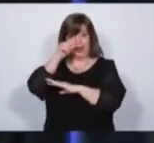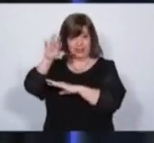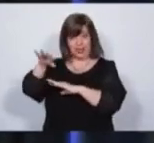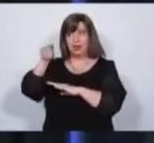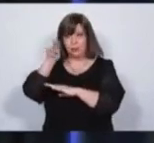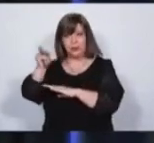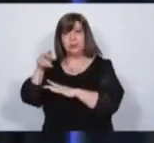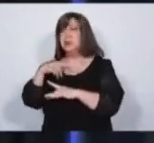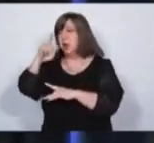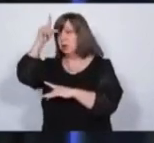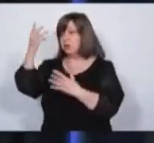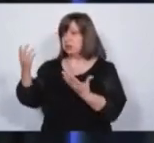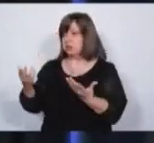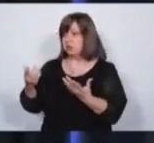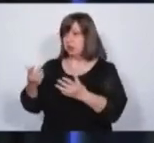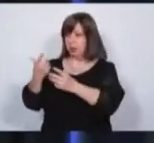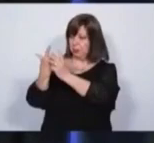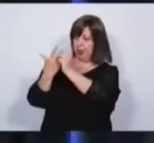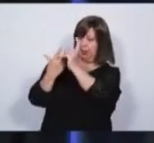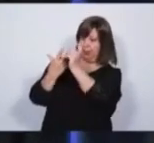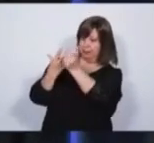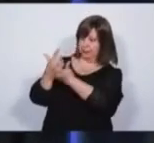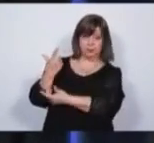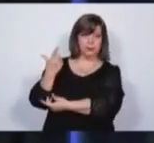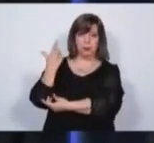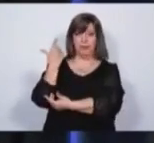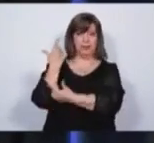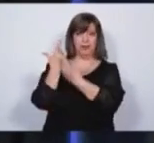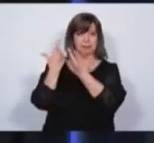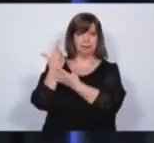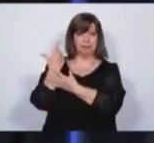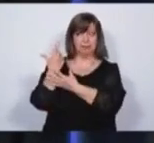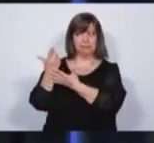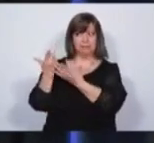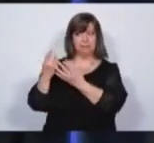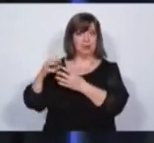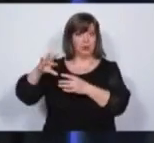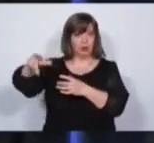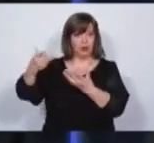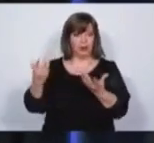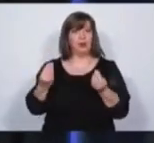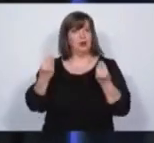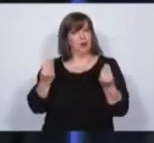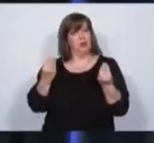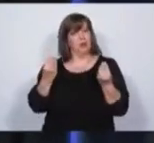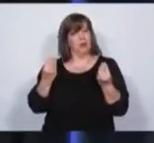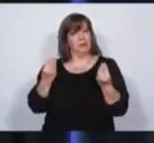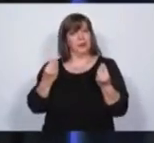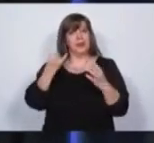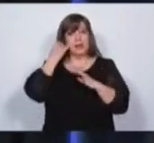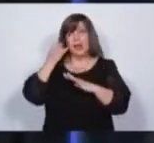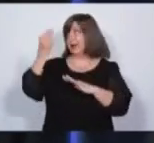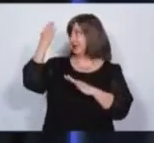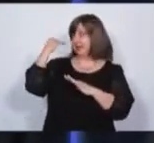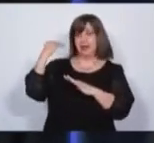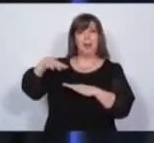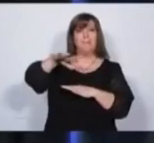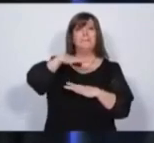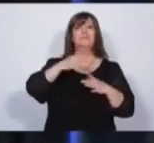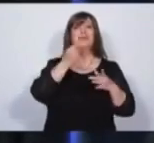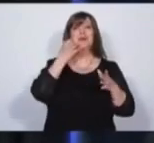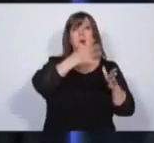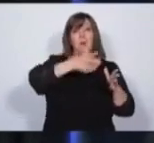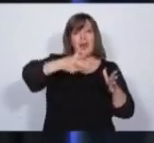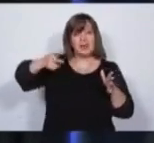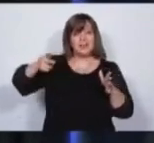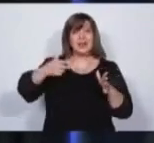policías no tenían balas para poder enfrentarse con los saqueadores? ¿Cómo puede ser que ayer en la playa San Agustín,